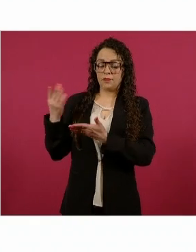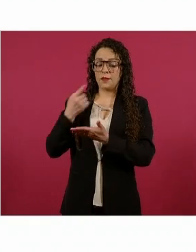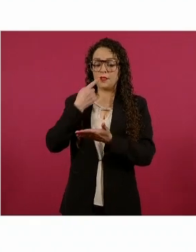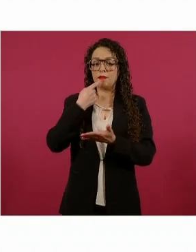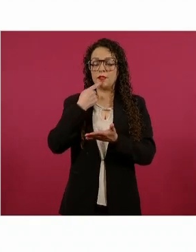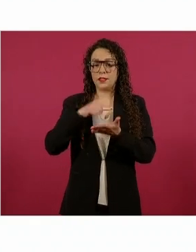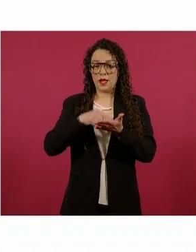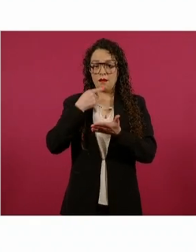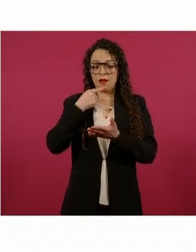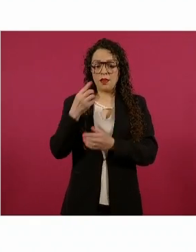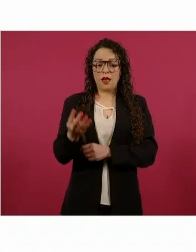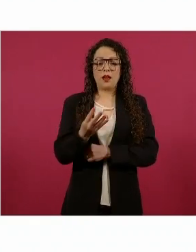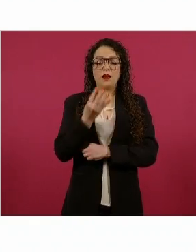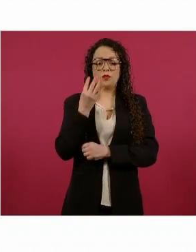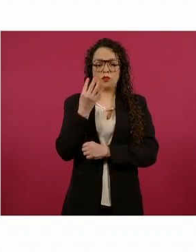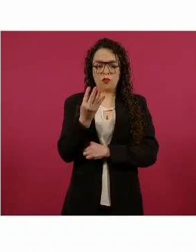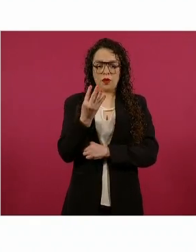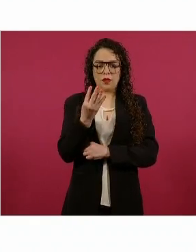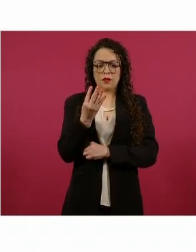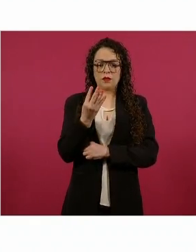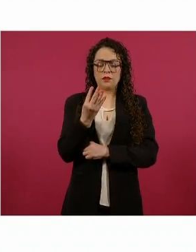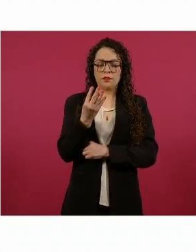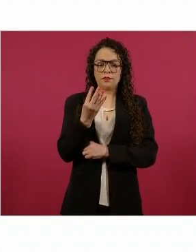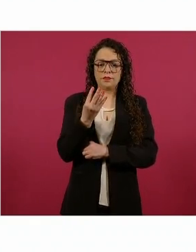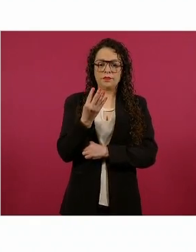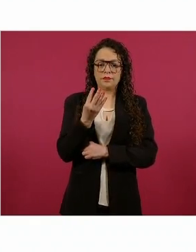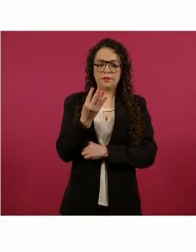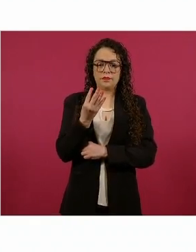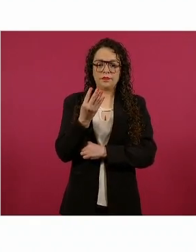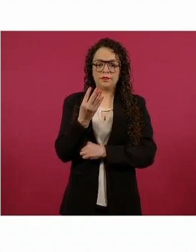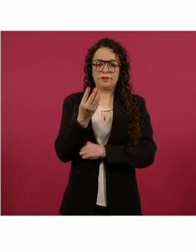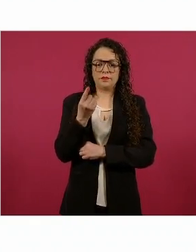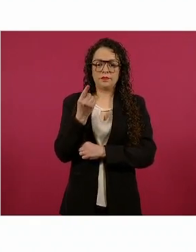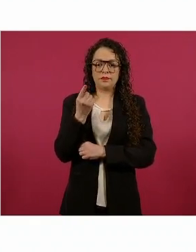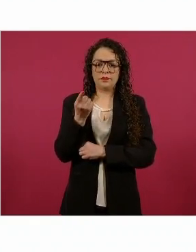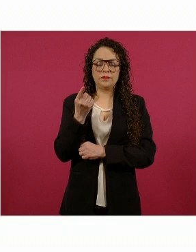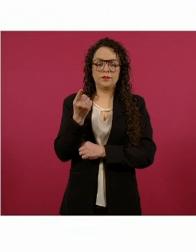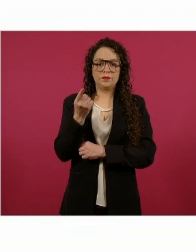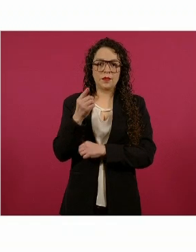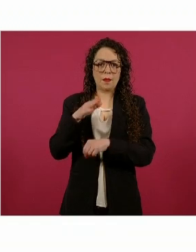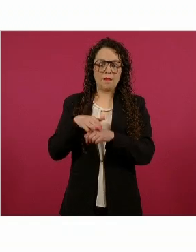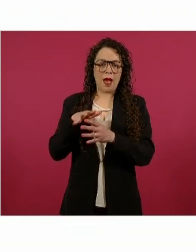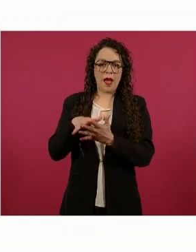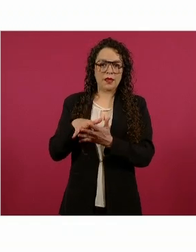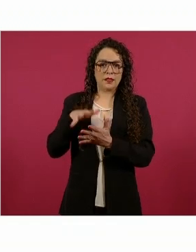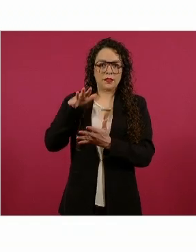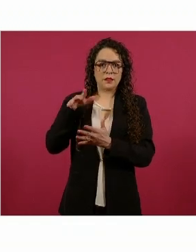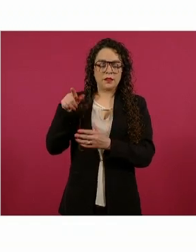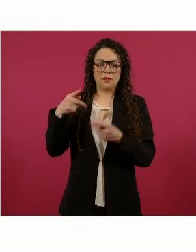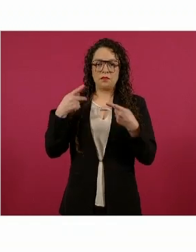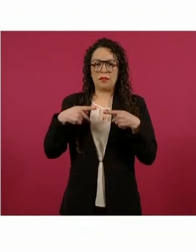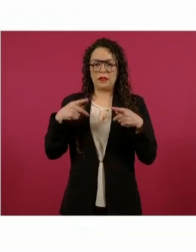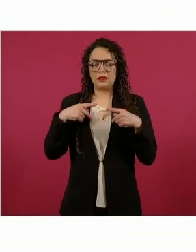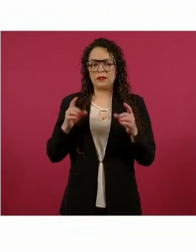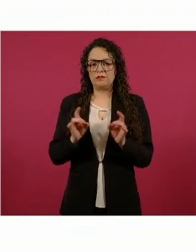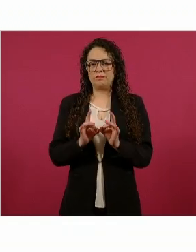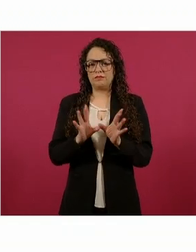cuatro en Irapuato, son los municipios con mayor número de policías que perdieron su vida